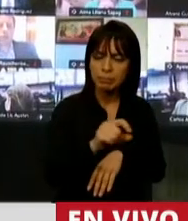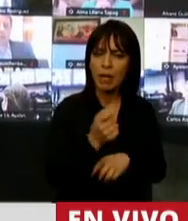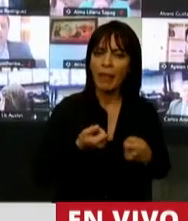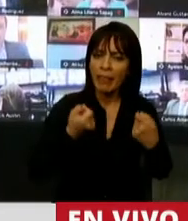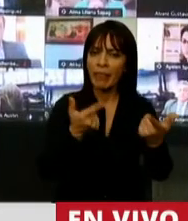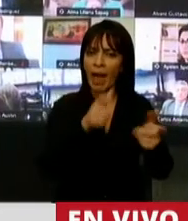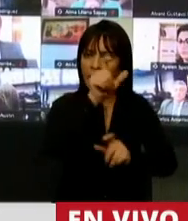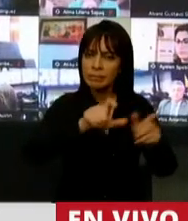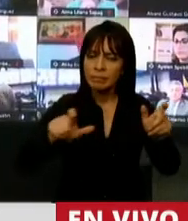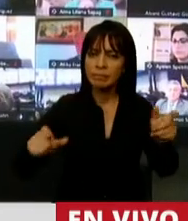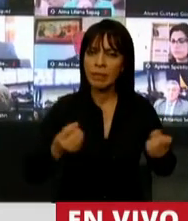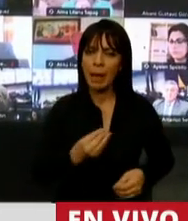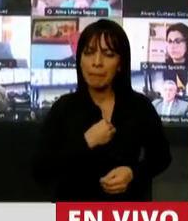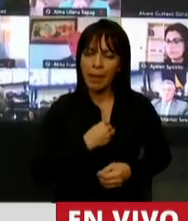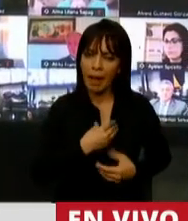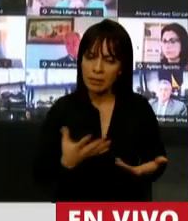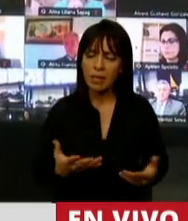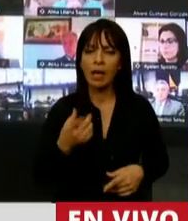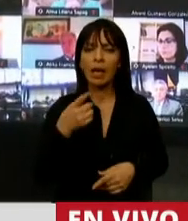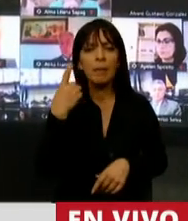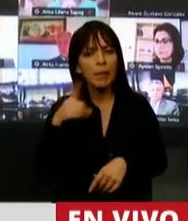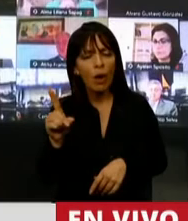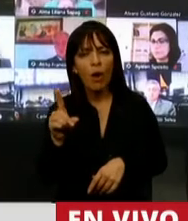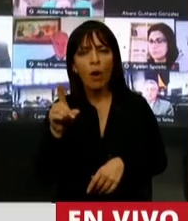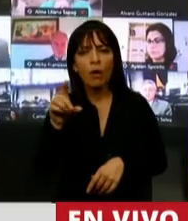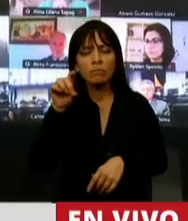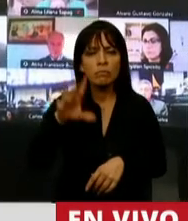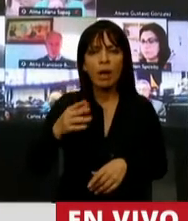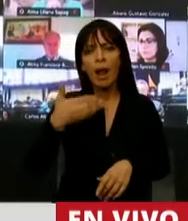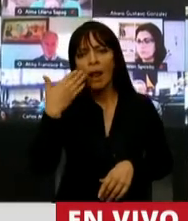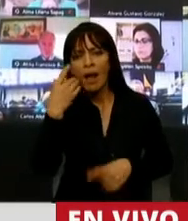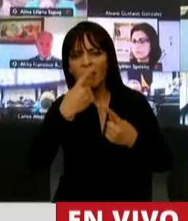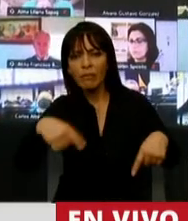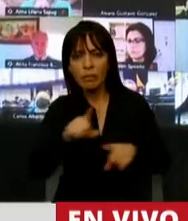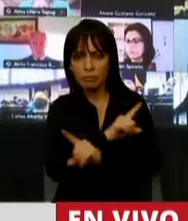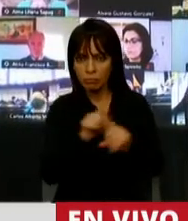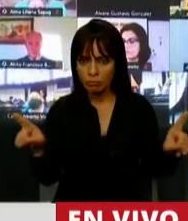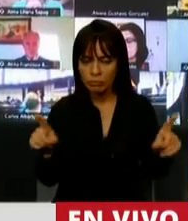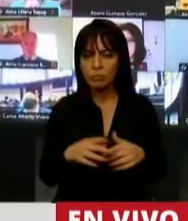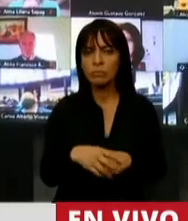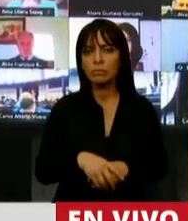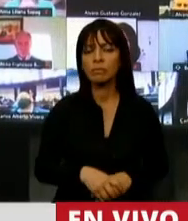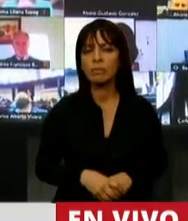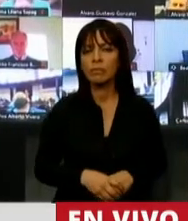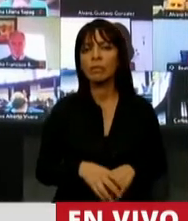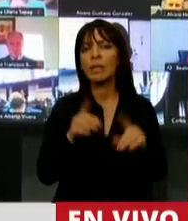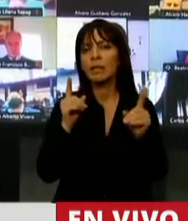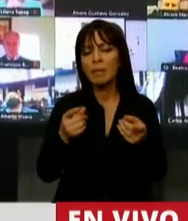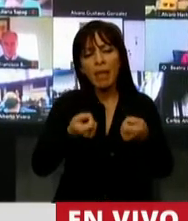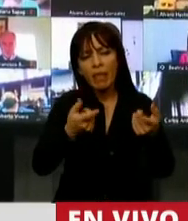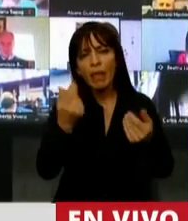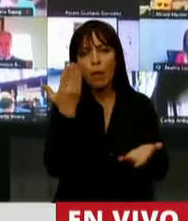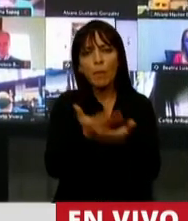esperanza en nuestras comunidades, pero no solamente con declamación, señor presidente, sino generando